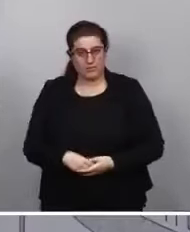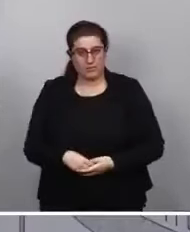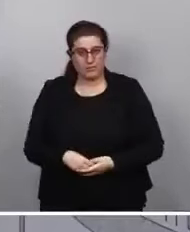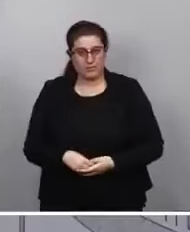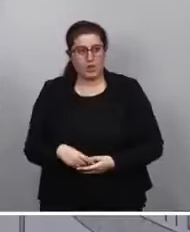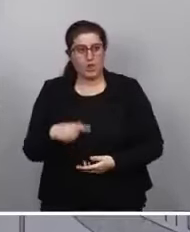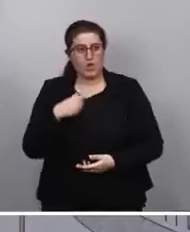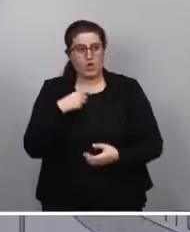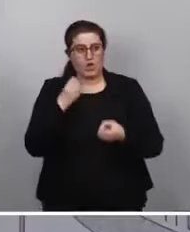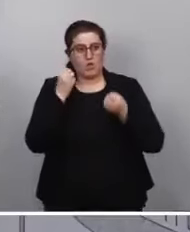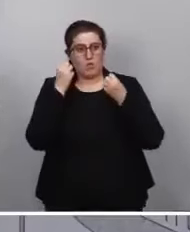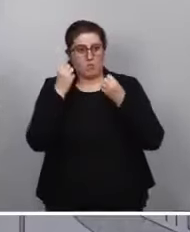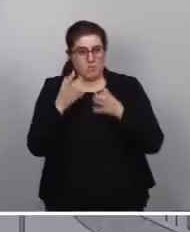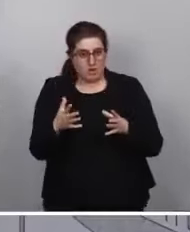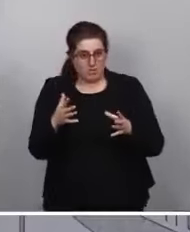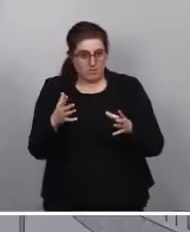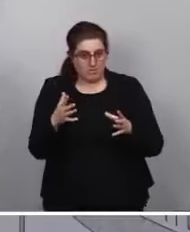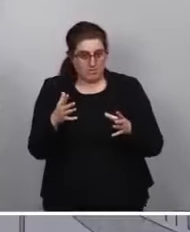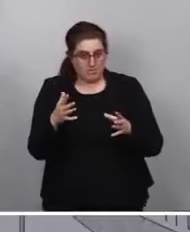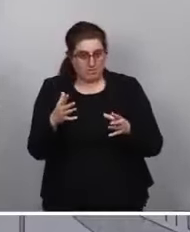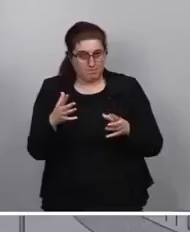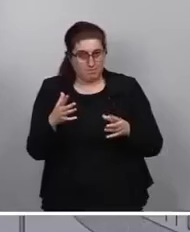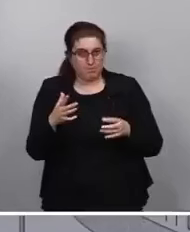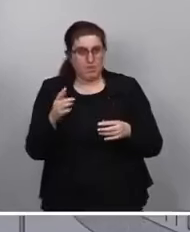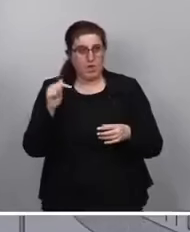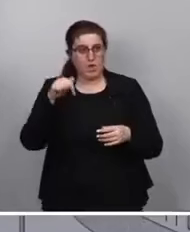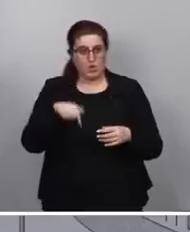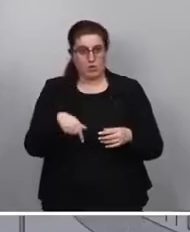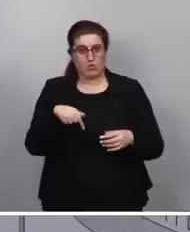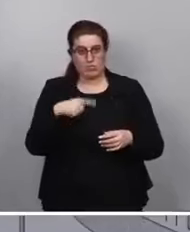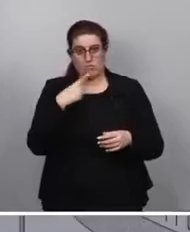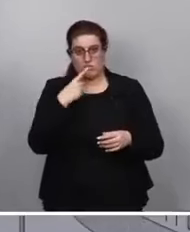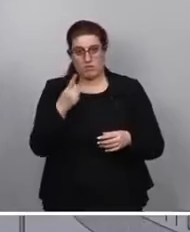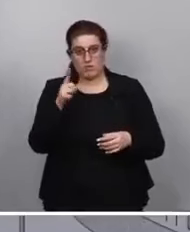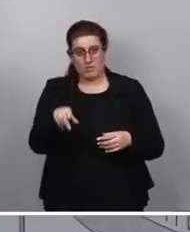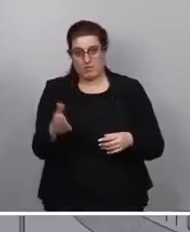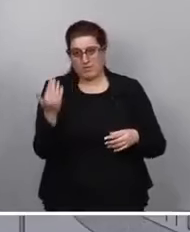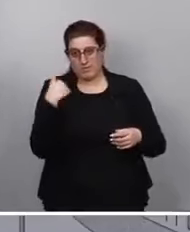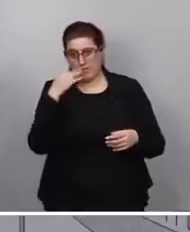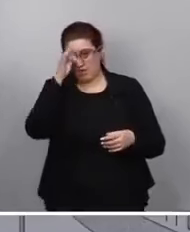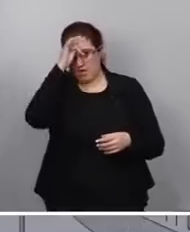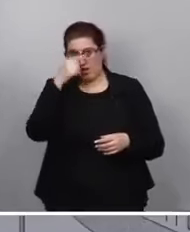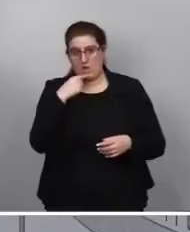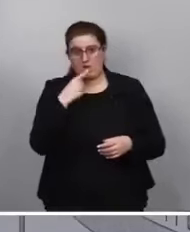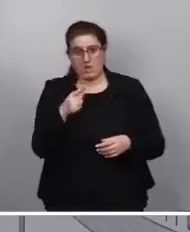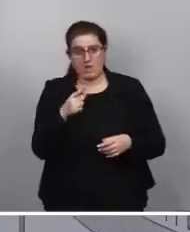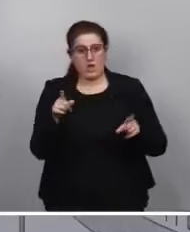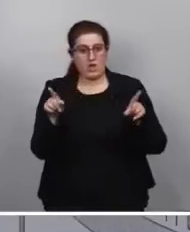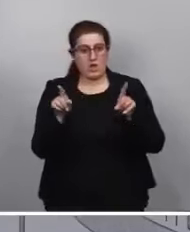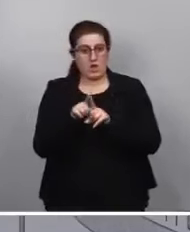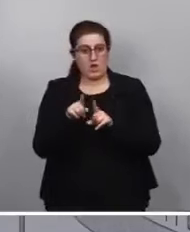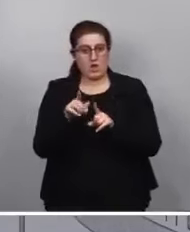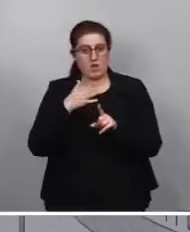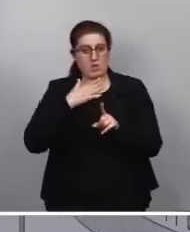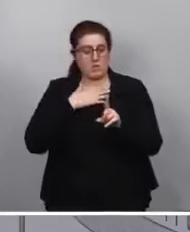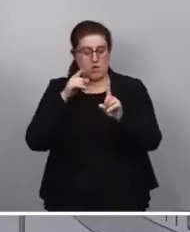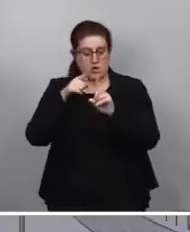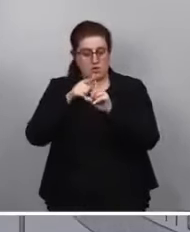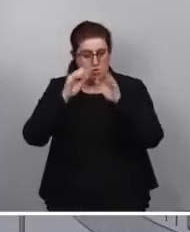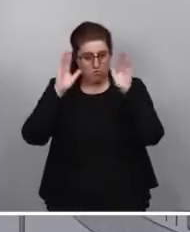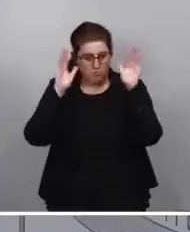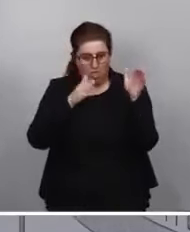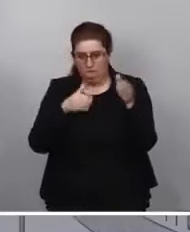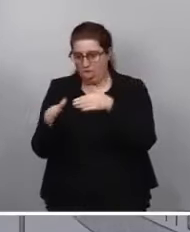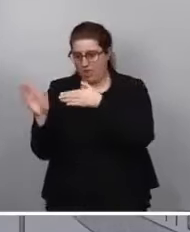Yo estoy bien y como he dicho hoy y dije además ese día, a mí no me van a desviar de la atención fundamental.